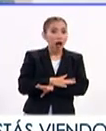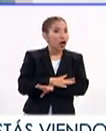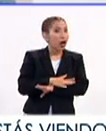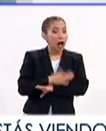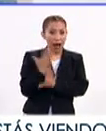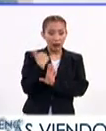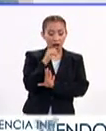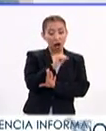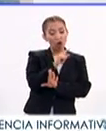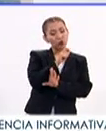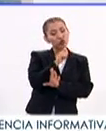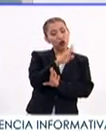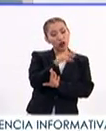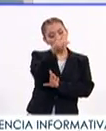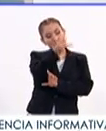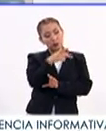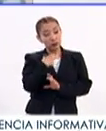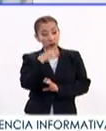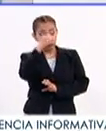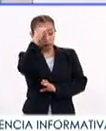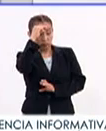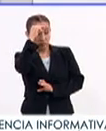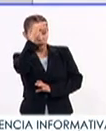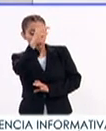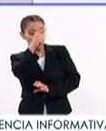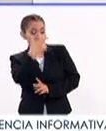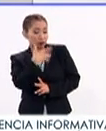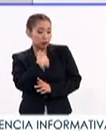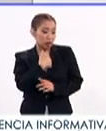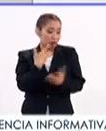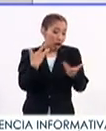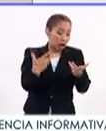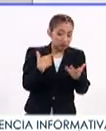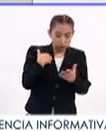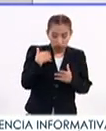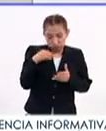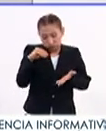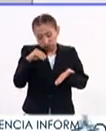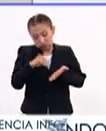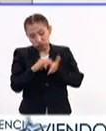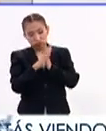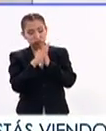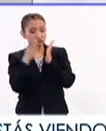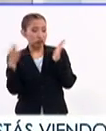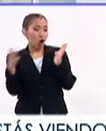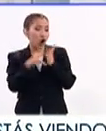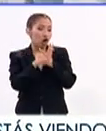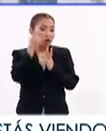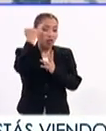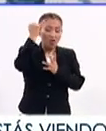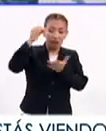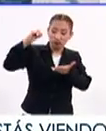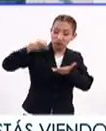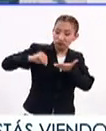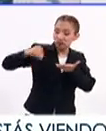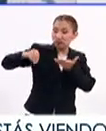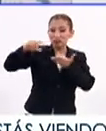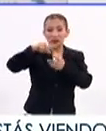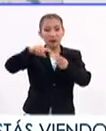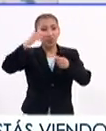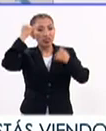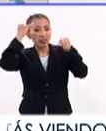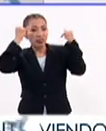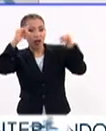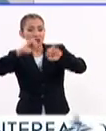una persona muy inteligente que había logrado plasmar en un libro algunas ideas, algunas vertientes